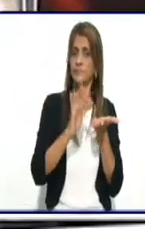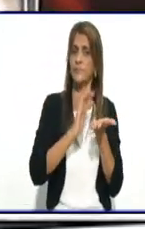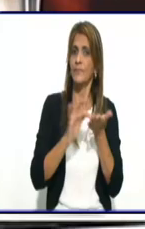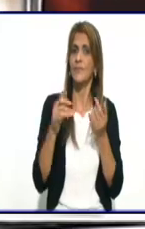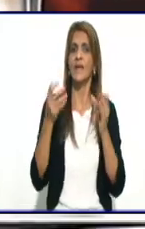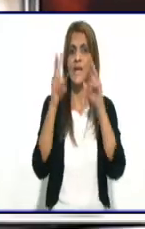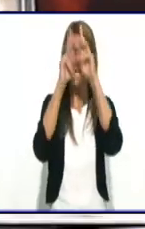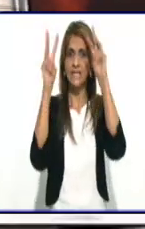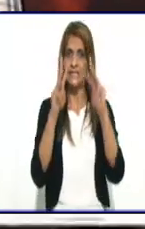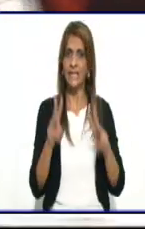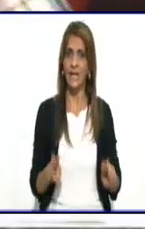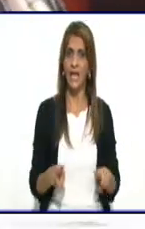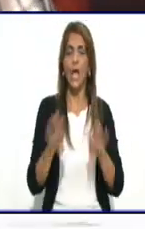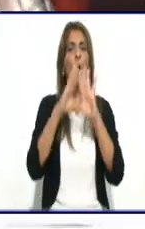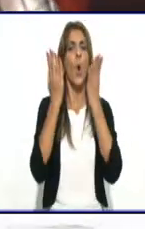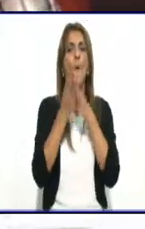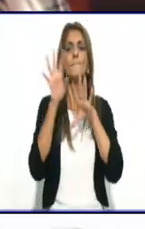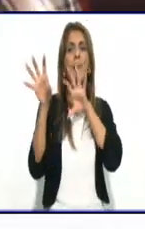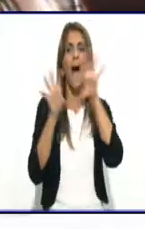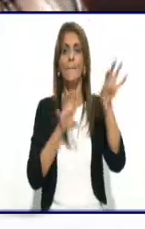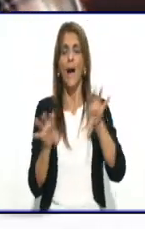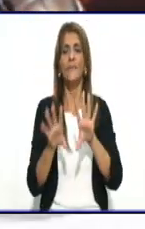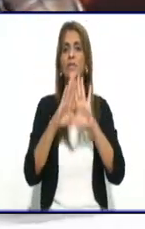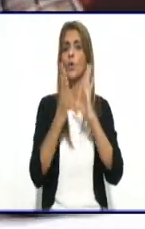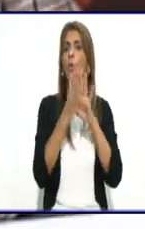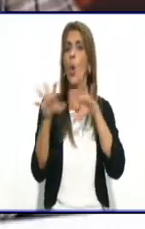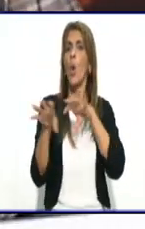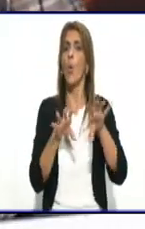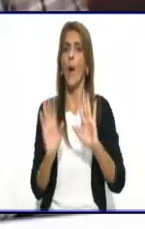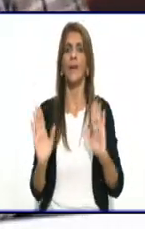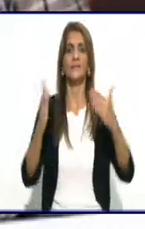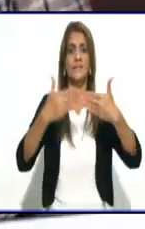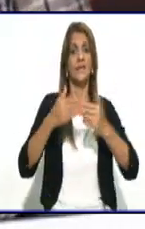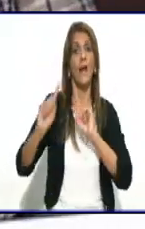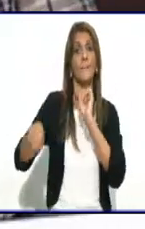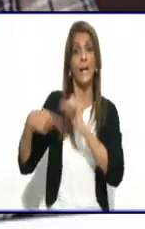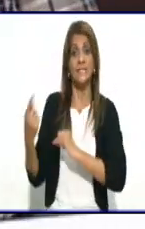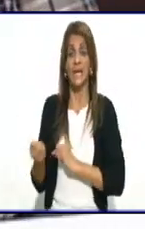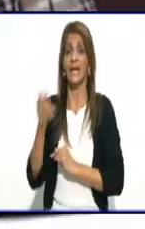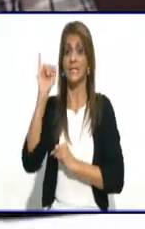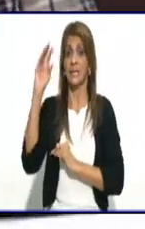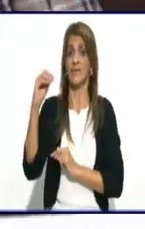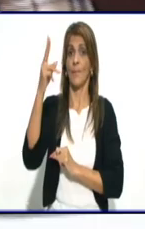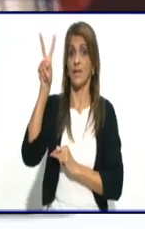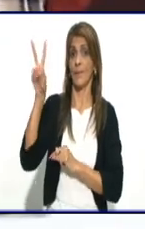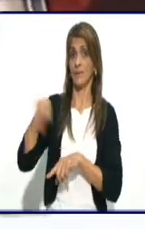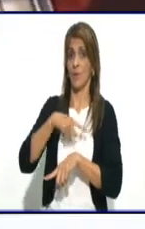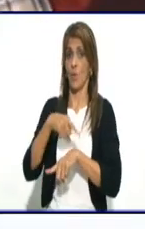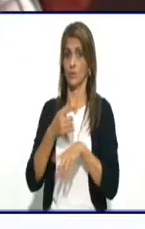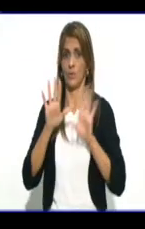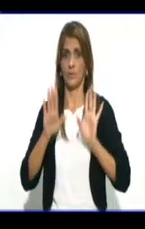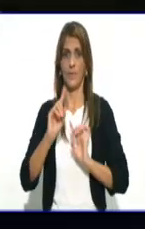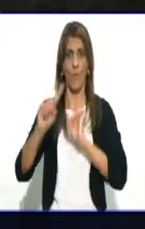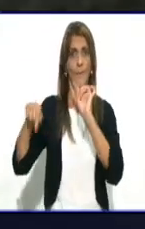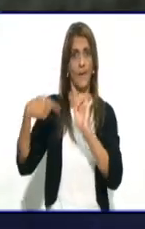mapa y todos los detalles de las zonas que se restringen a partir de mañana a 6 de la mañana, 24 horas. Les espero mañana.